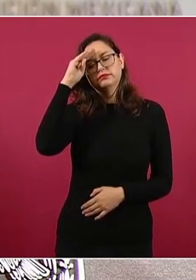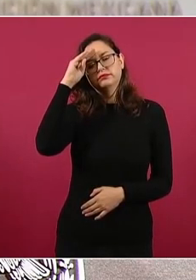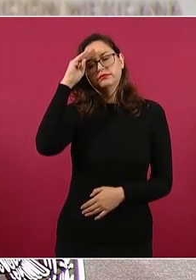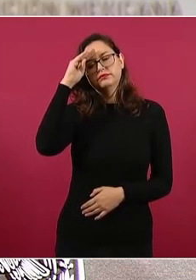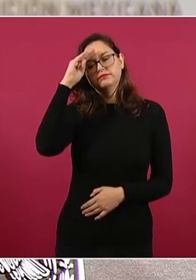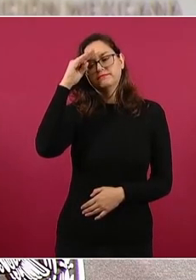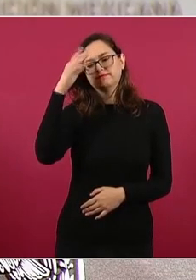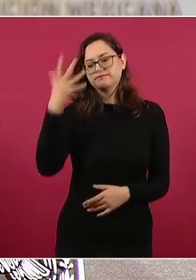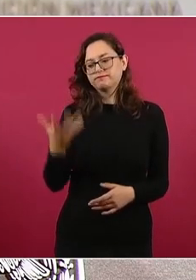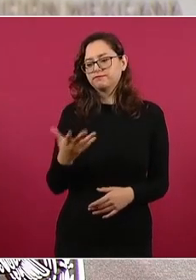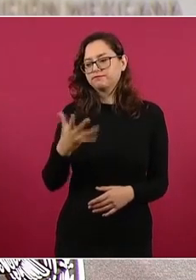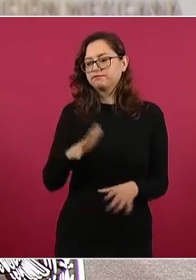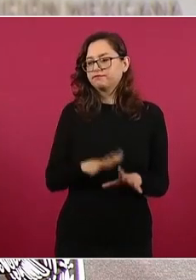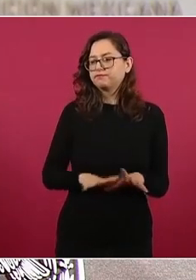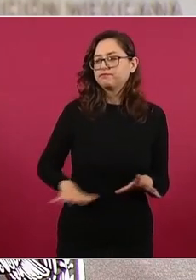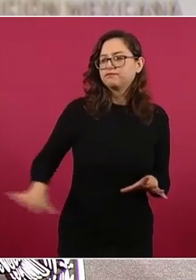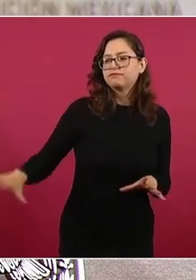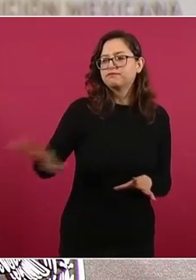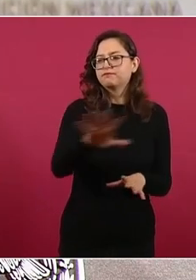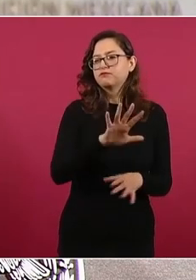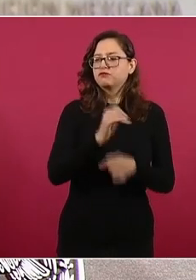de nuestro propio pueblo.